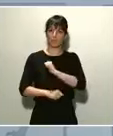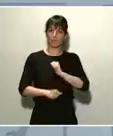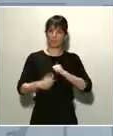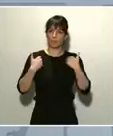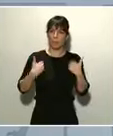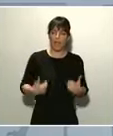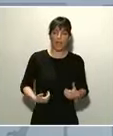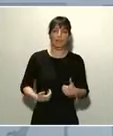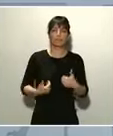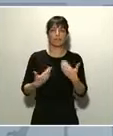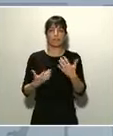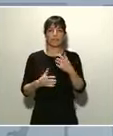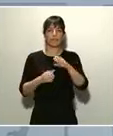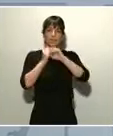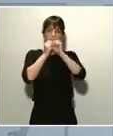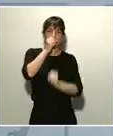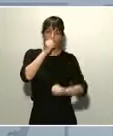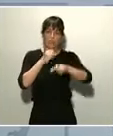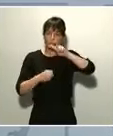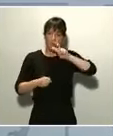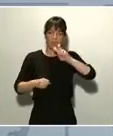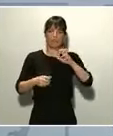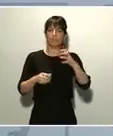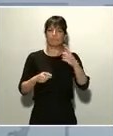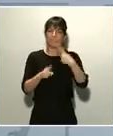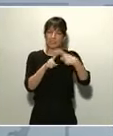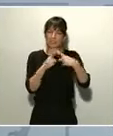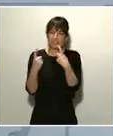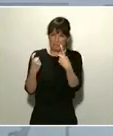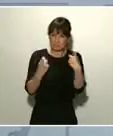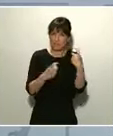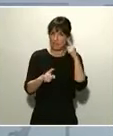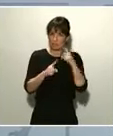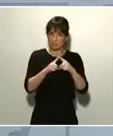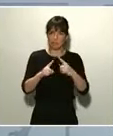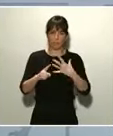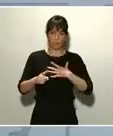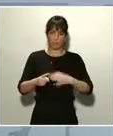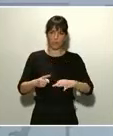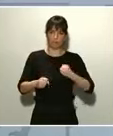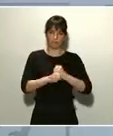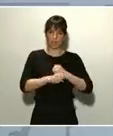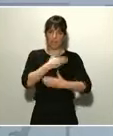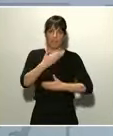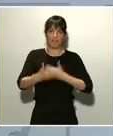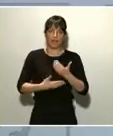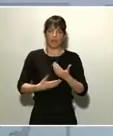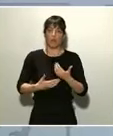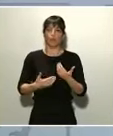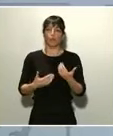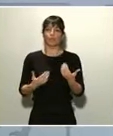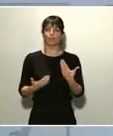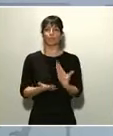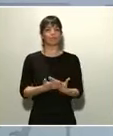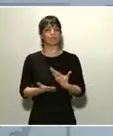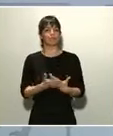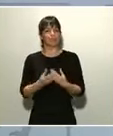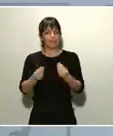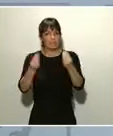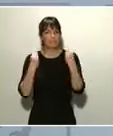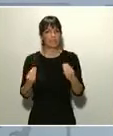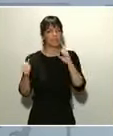respiradores y de todos los materiales necesarios para poder hacer su labor con la mayor garantía, con la mayor protección